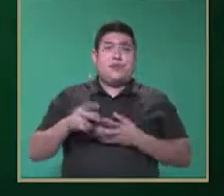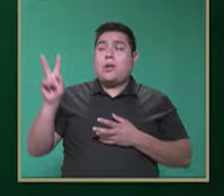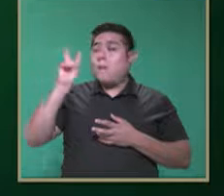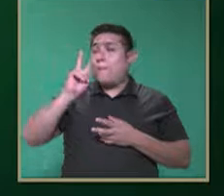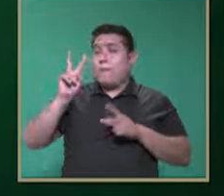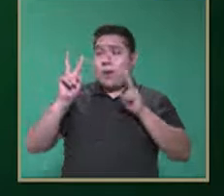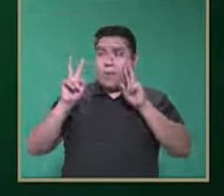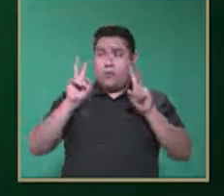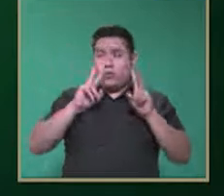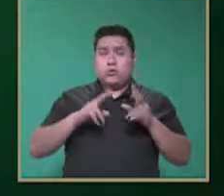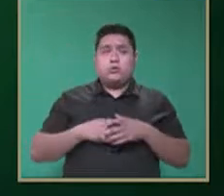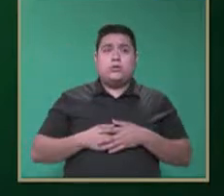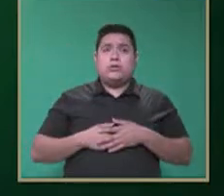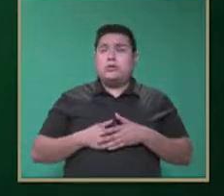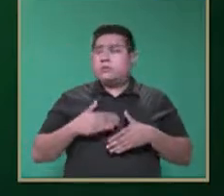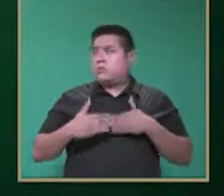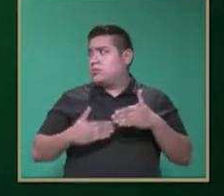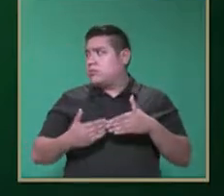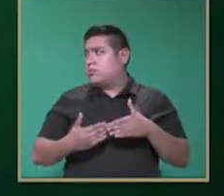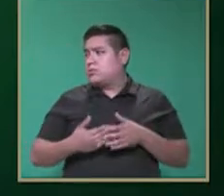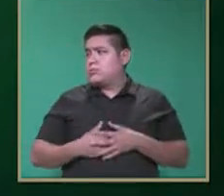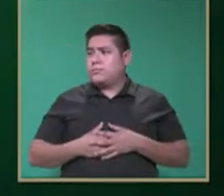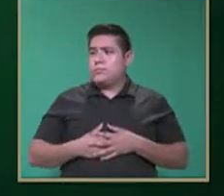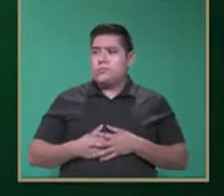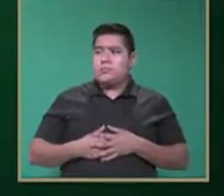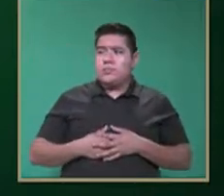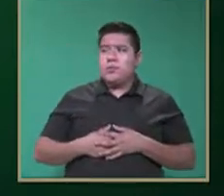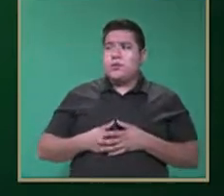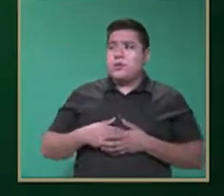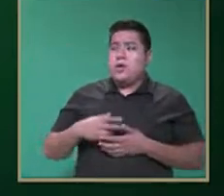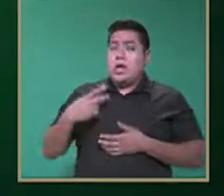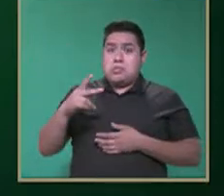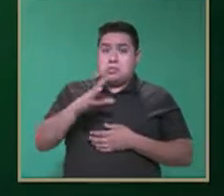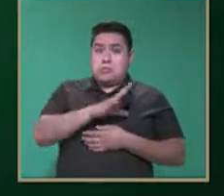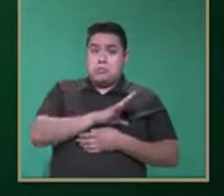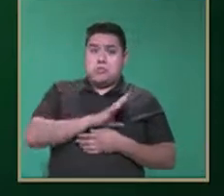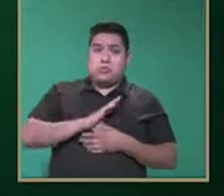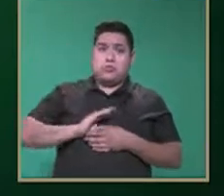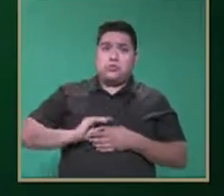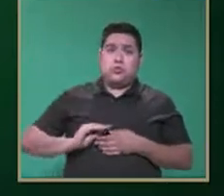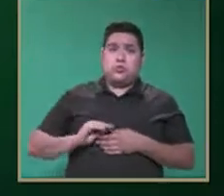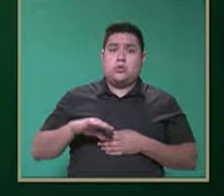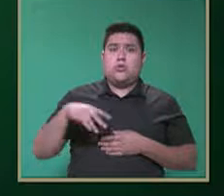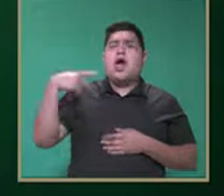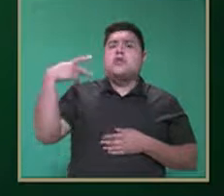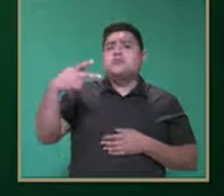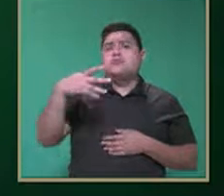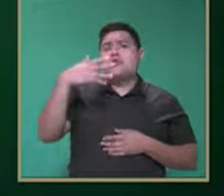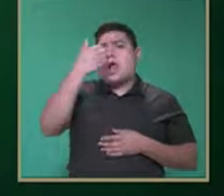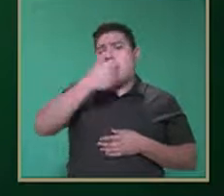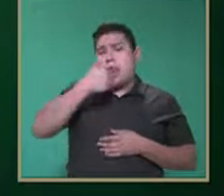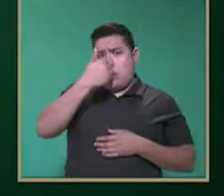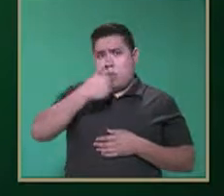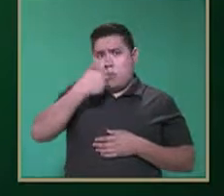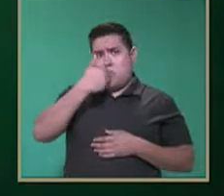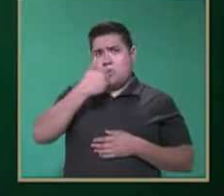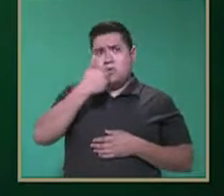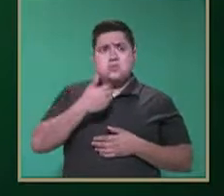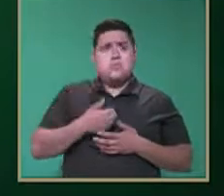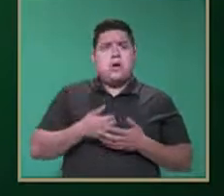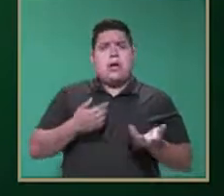cómo poco a poco vamos llevando a nuestros hijos o a nuestros alumnos para que ellos